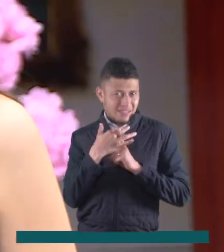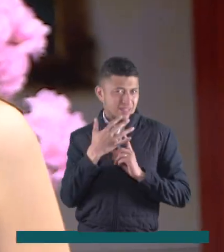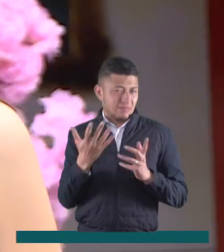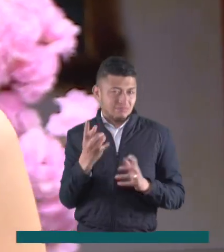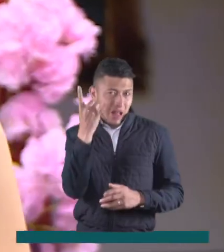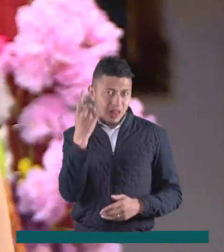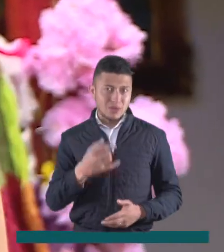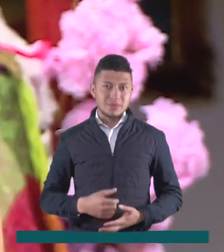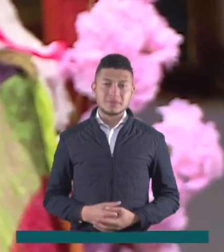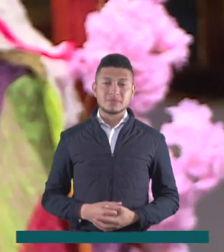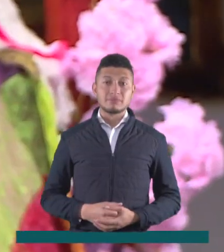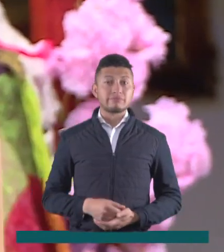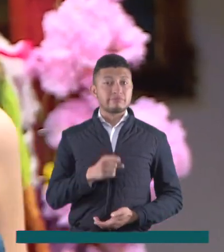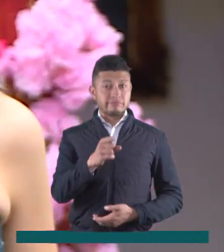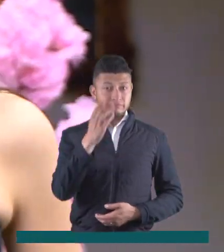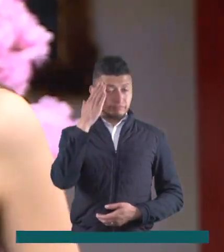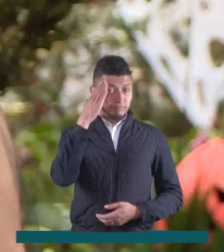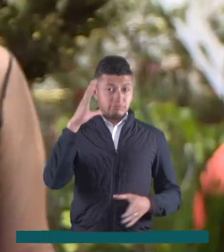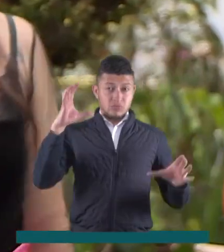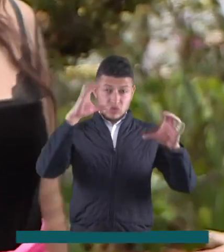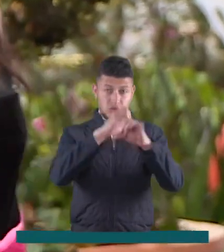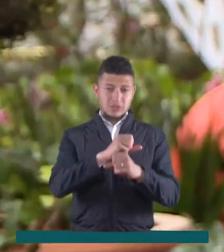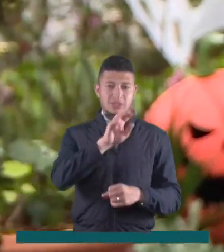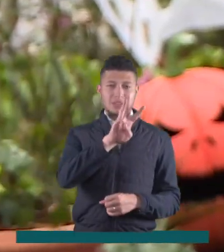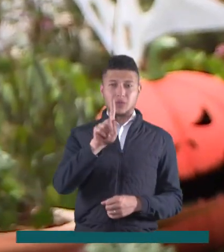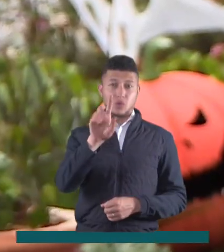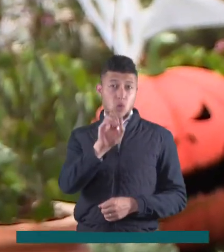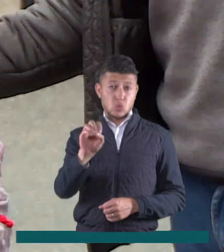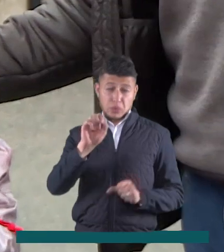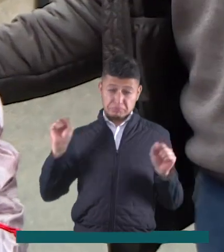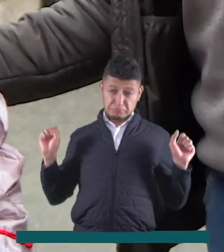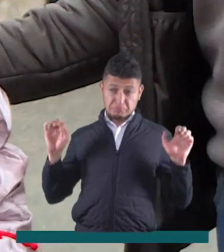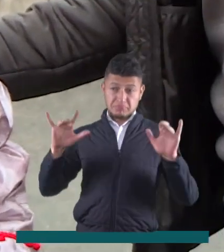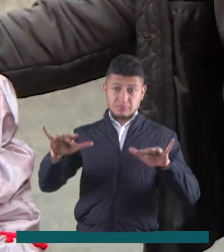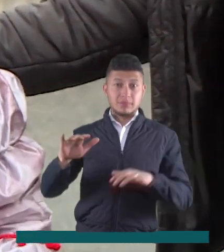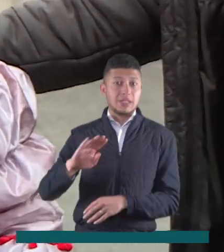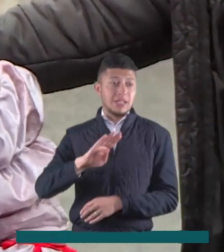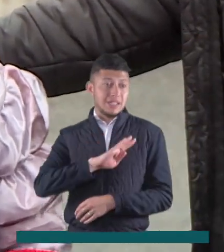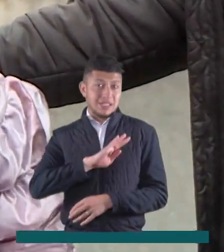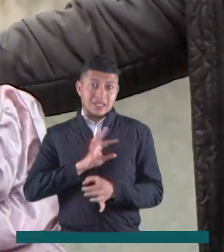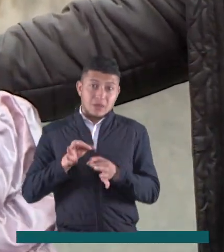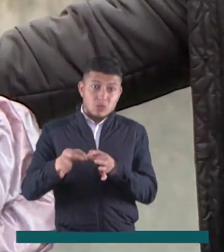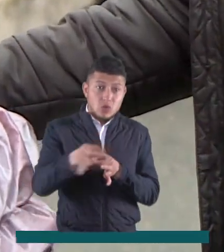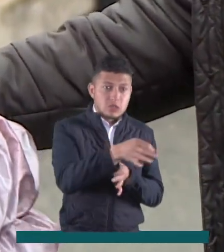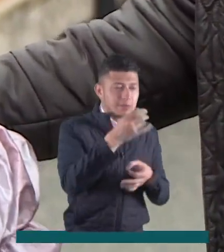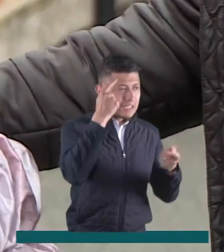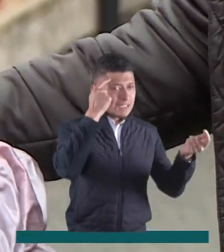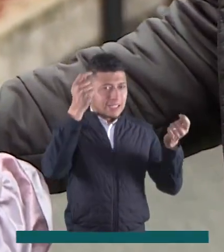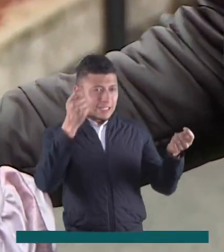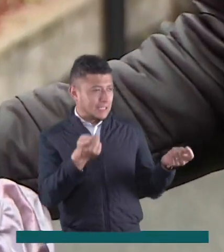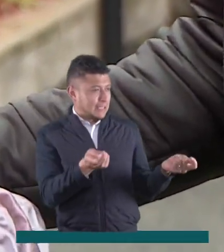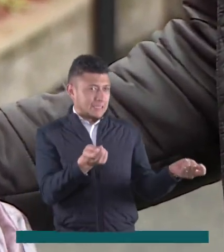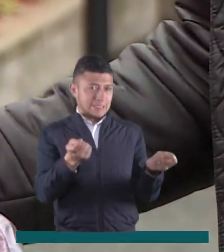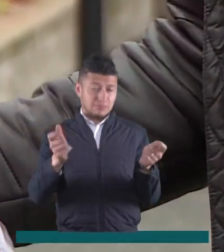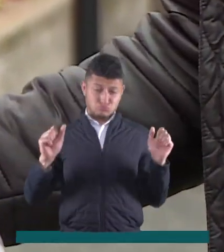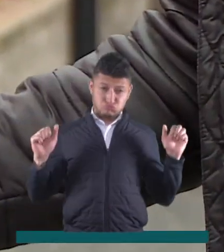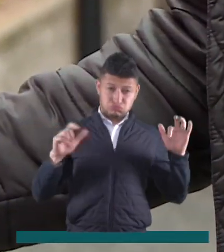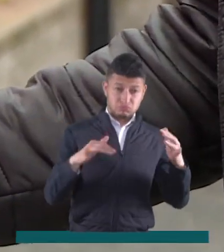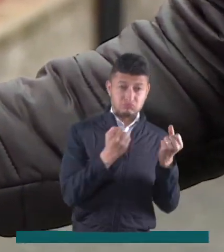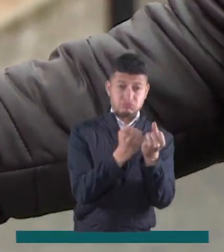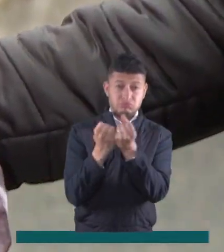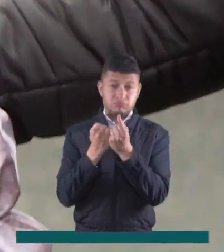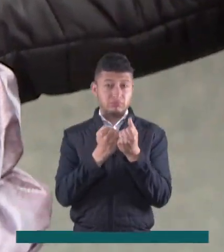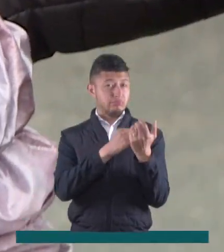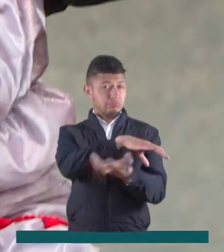los niños. Tenga en cuenta que la noche del 31 de octubre es muy concurrida y que las administraciones municipales adelantan algunas estrategias para evitar